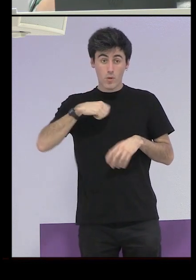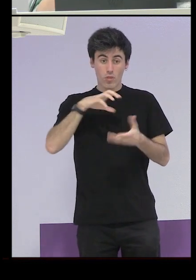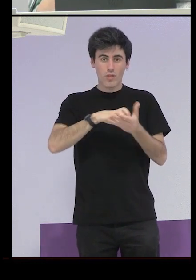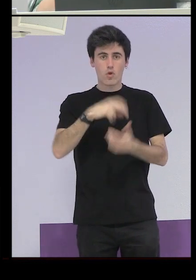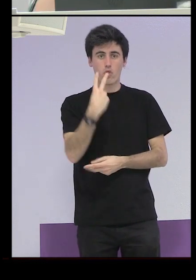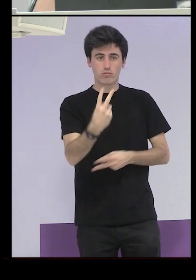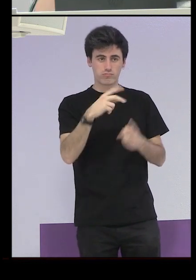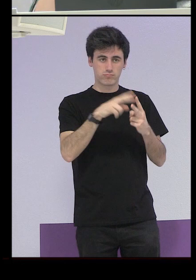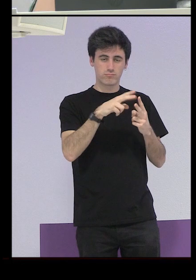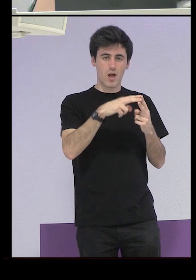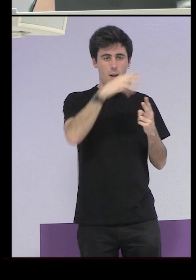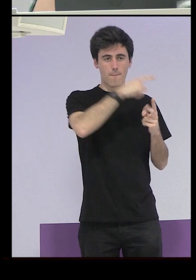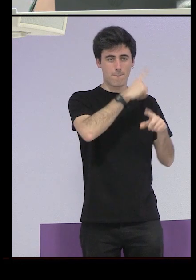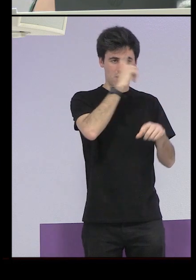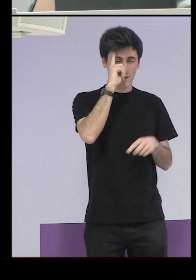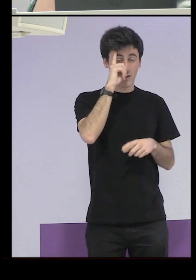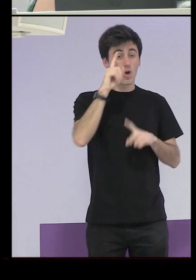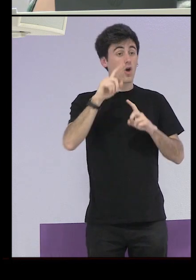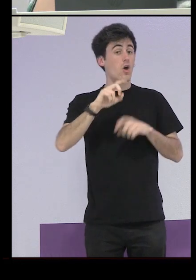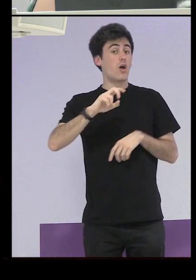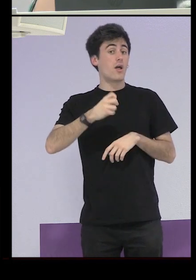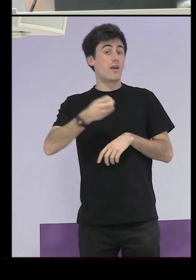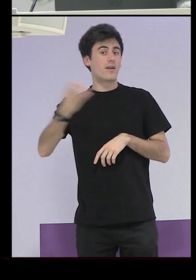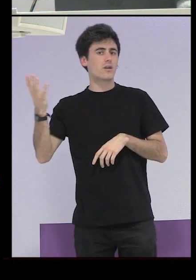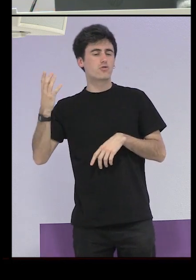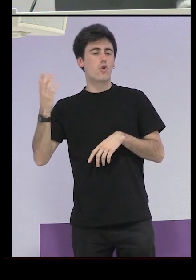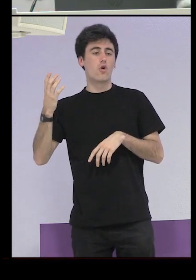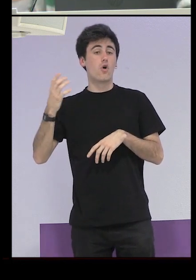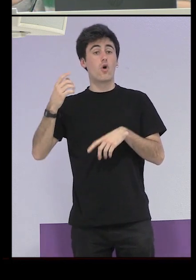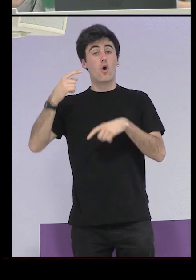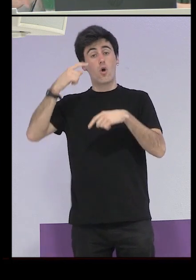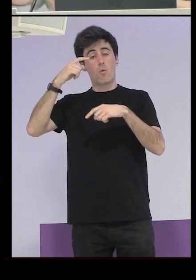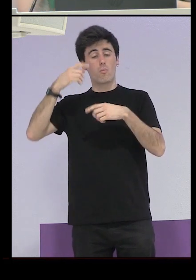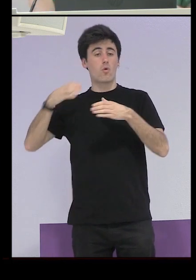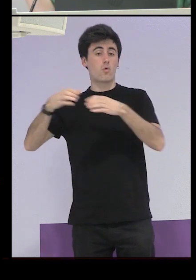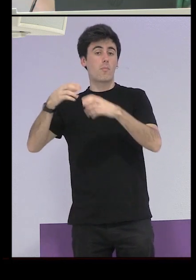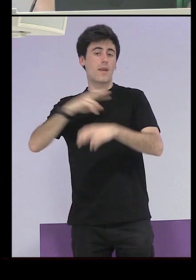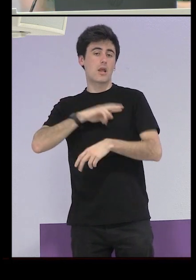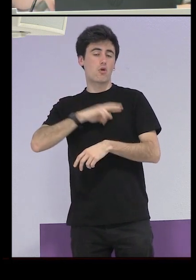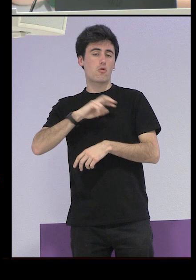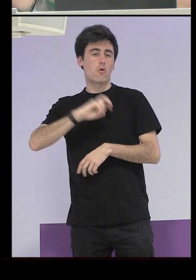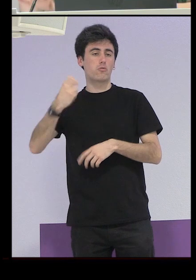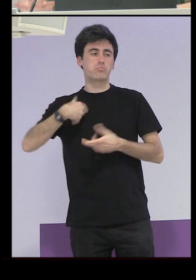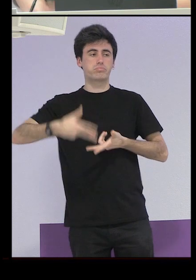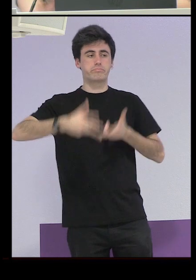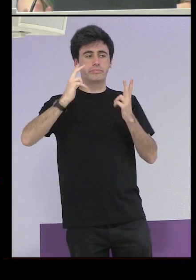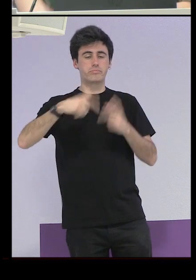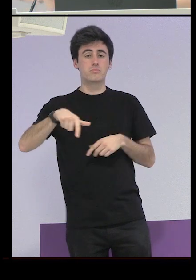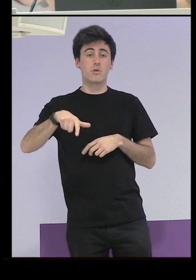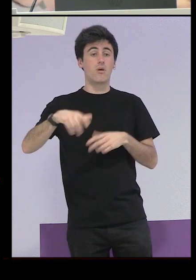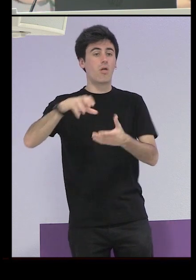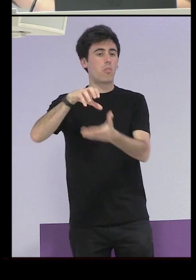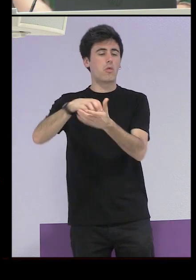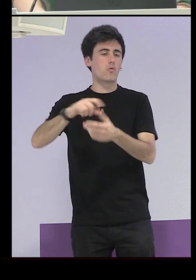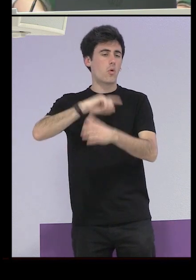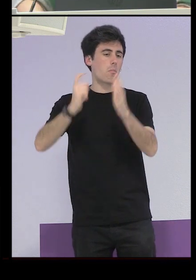el resto eran centros que cedía en las diferentes órdenes religiosas podían ceder centro entero nos lo dejamos y ya está